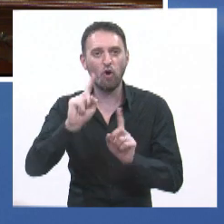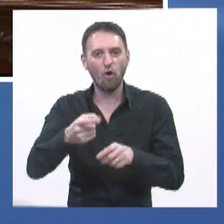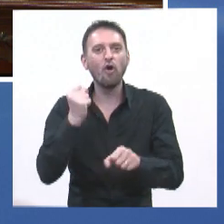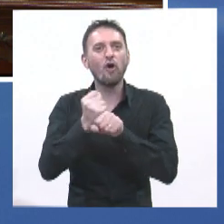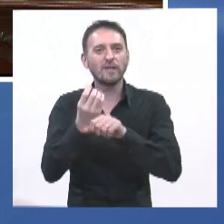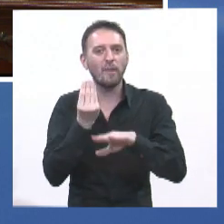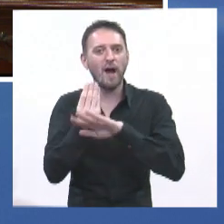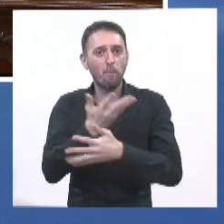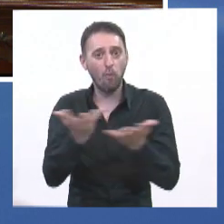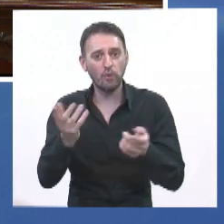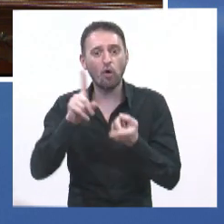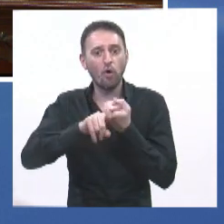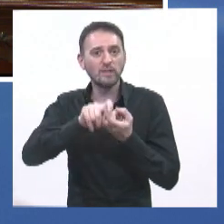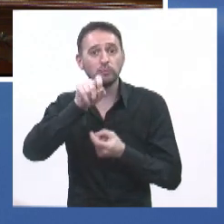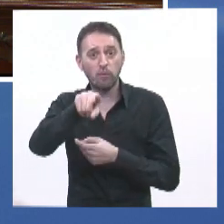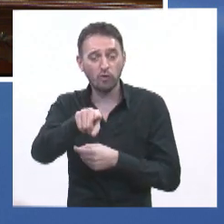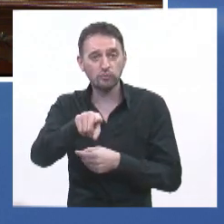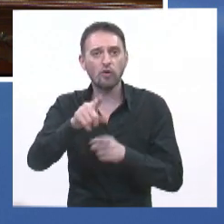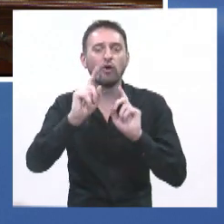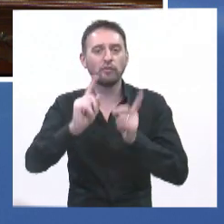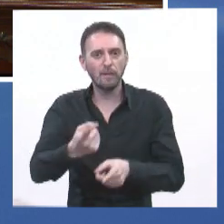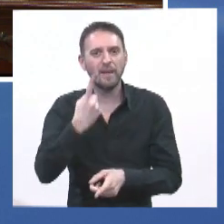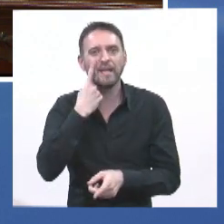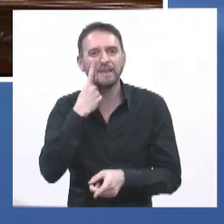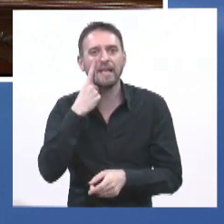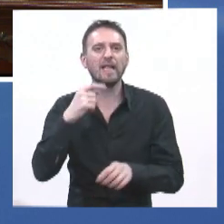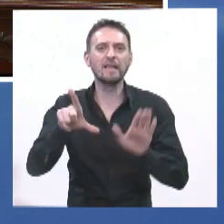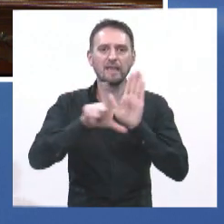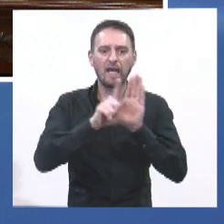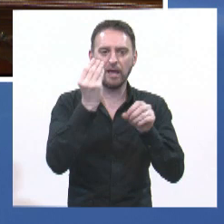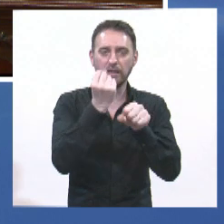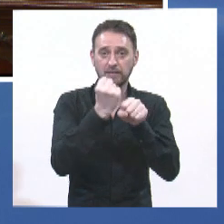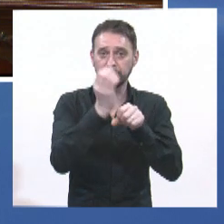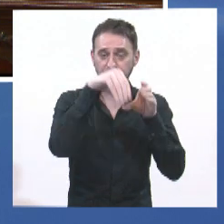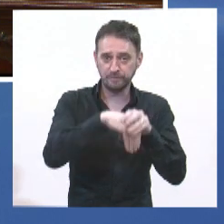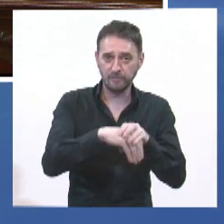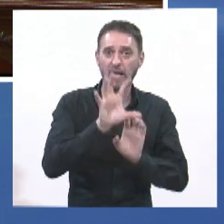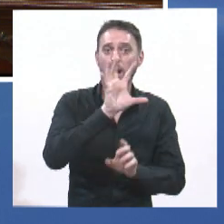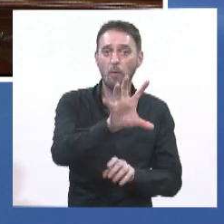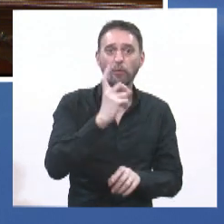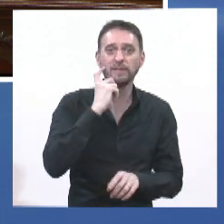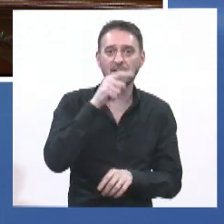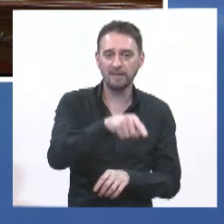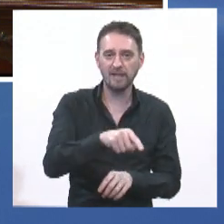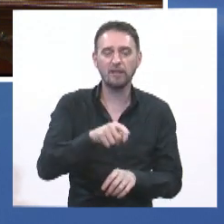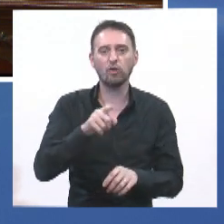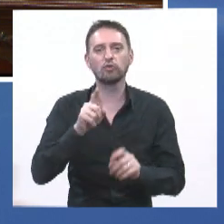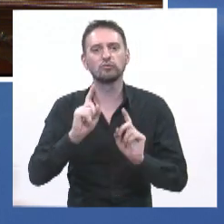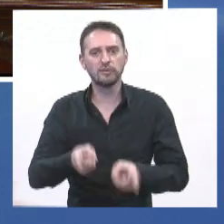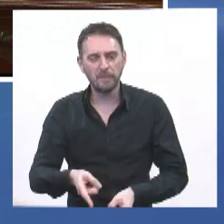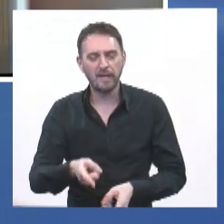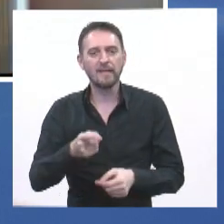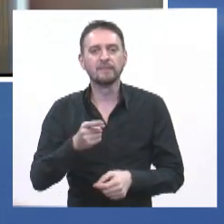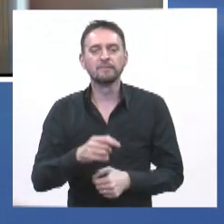Su esposo fue también intendente y legislador provincial de Entre Ríos.